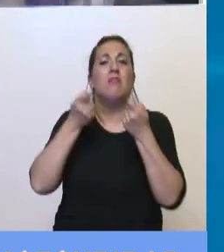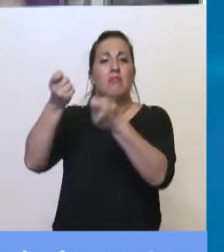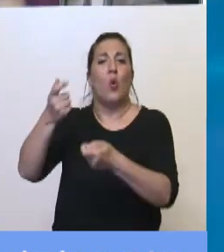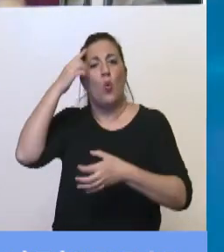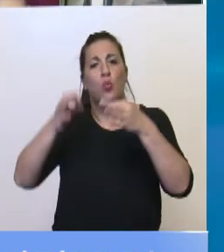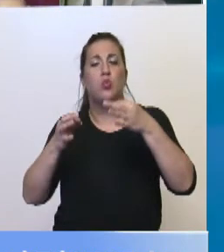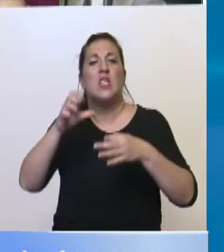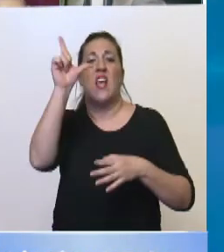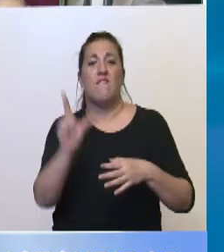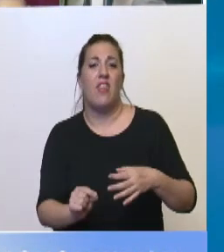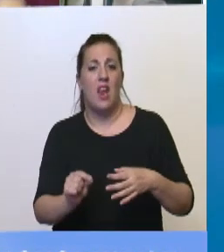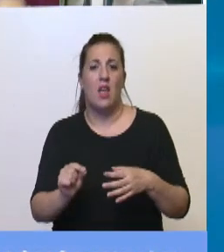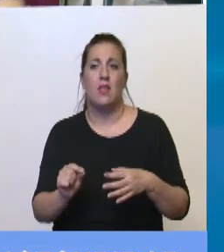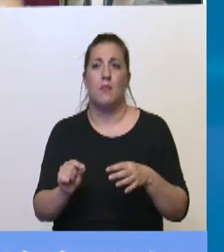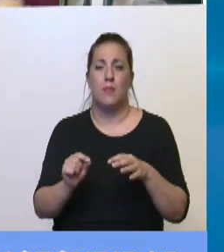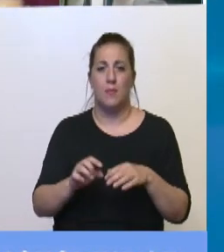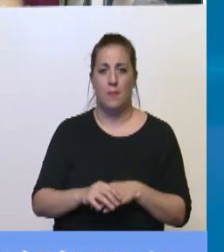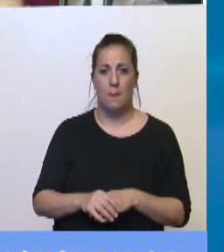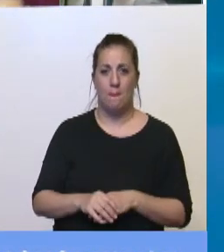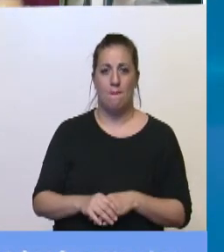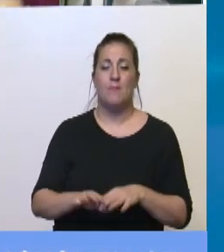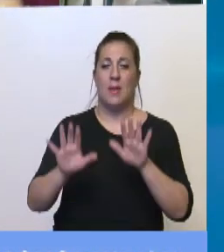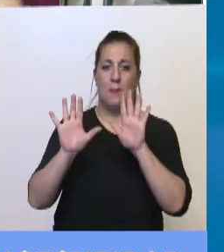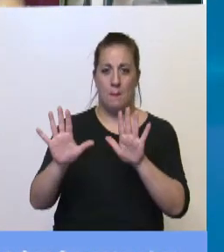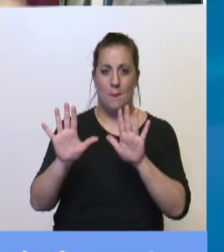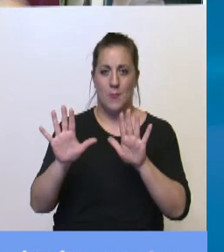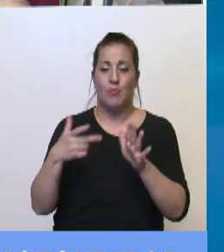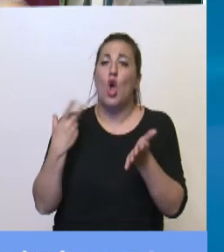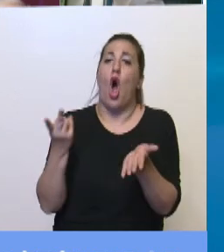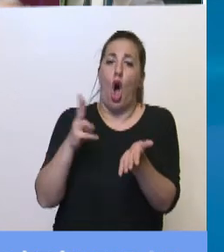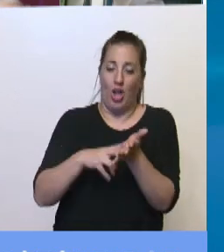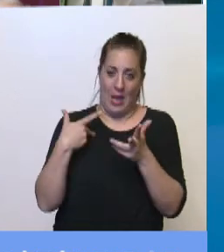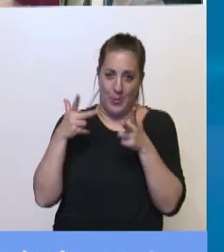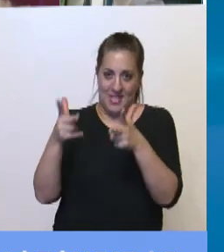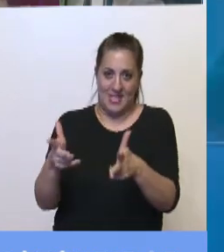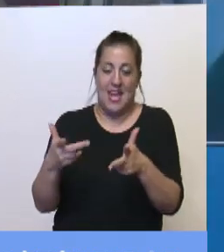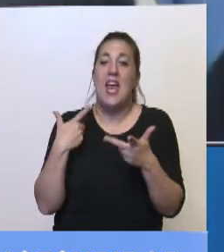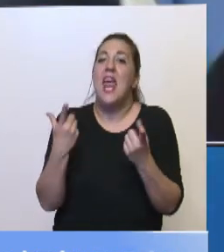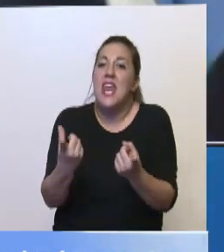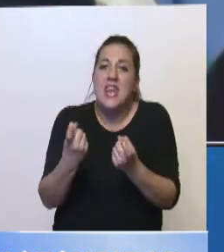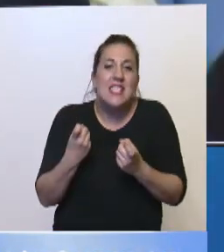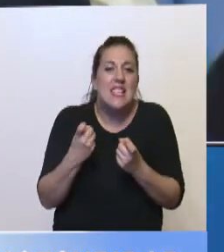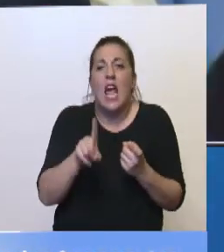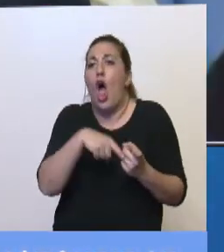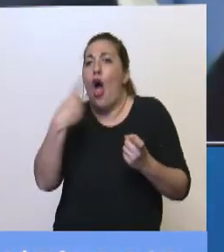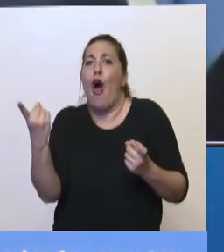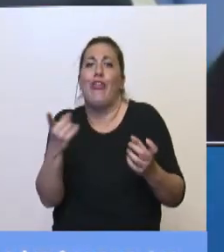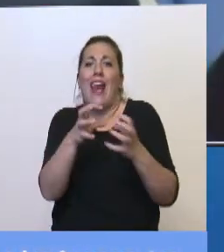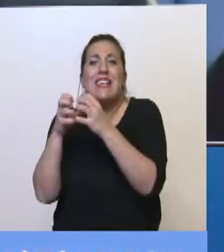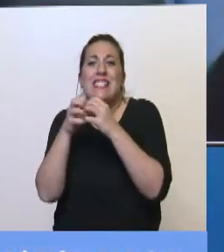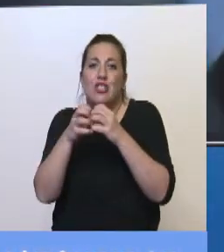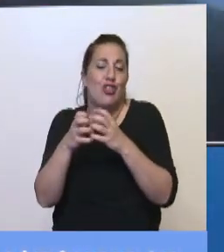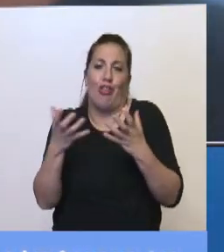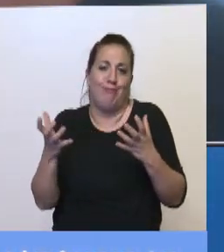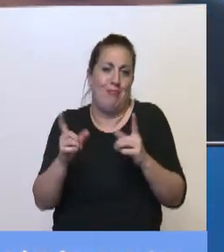bueno, Bonadio... Ah, el Consejo... No, senador, le reitero, necesitaríamos otra sesión complementaria